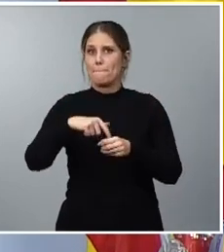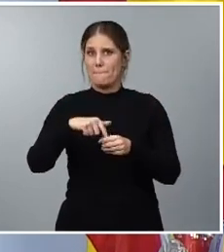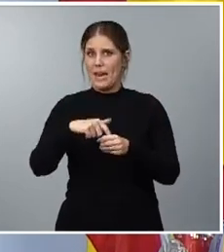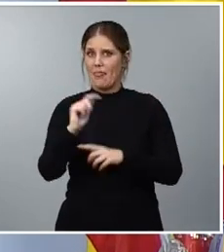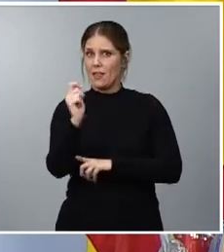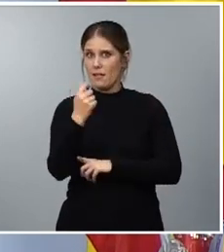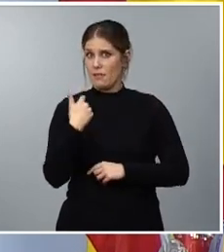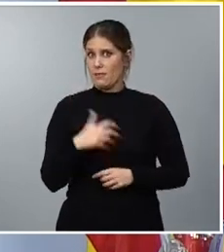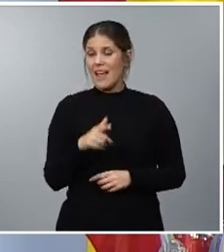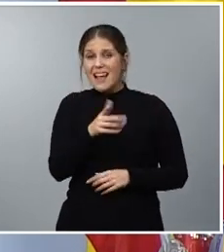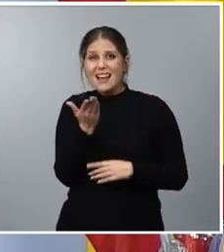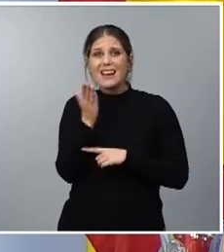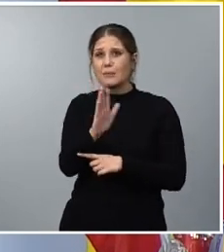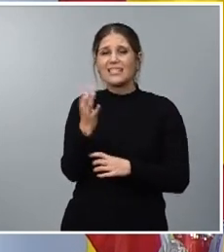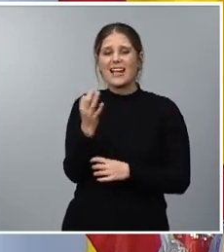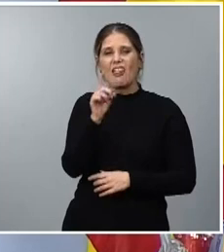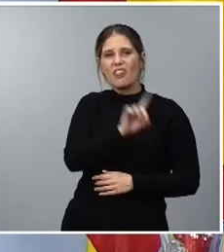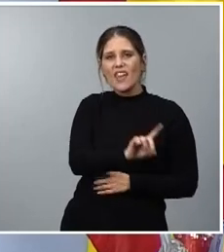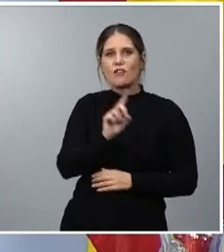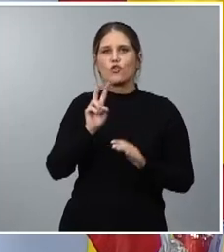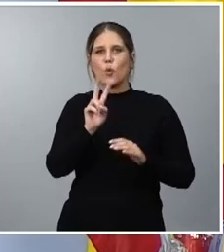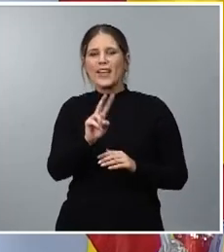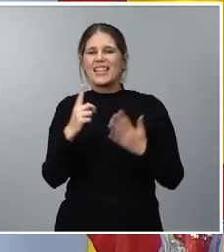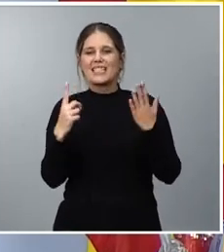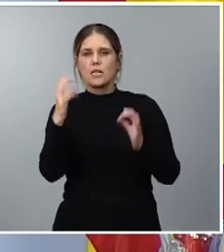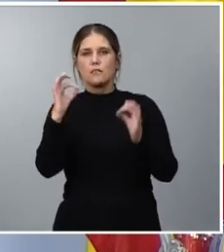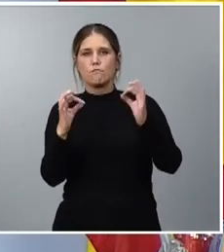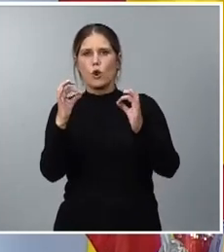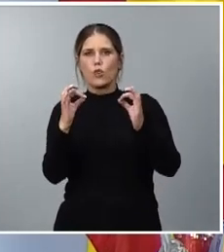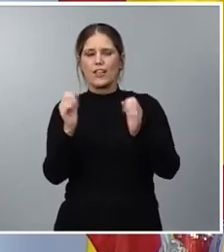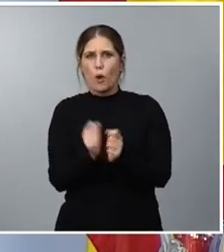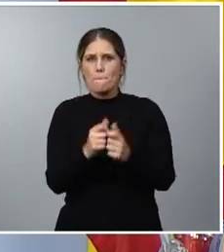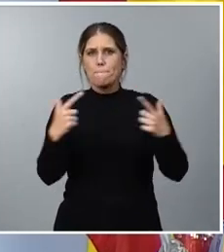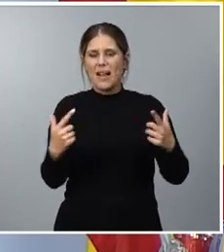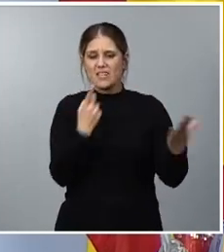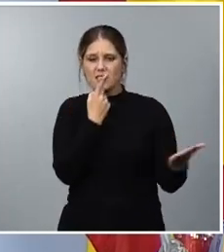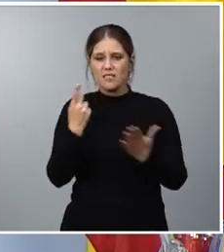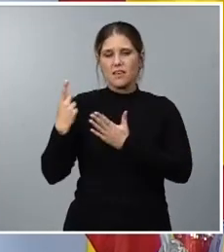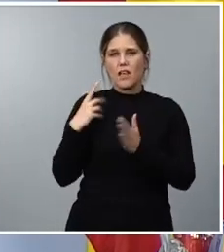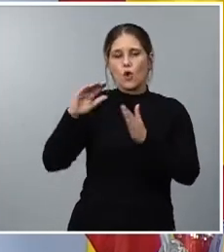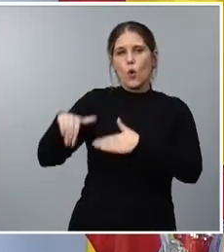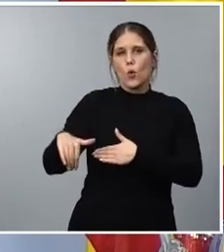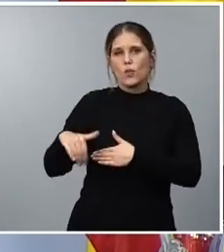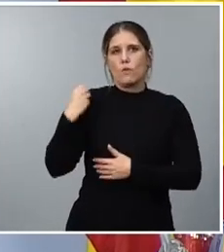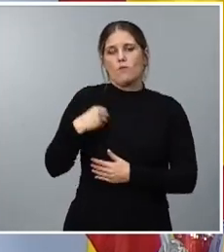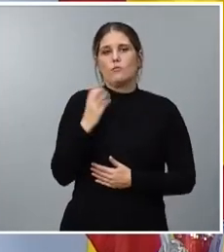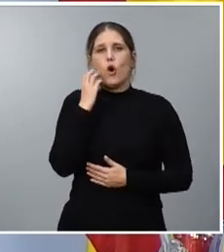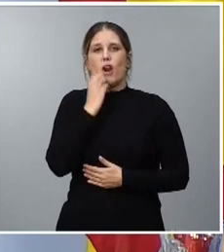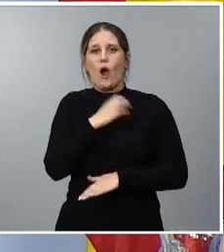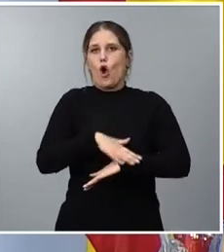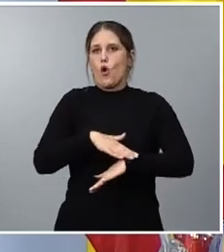representa un 126% más que en los últimos seis años del gobierno de Mariano Rajoy.